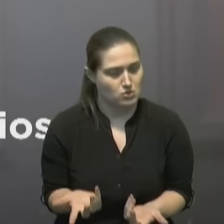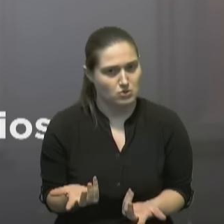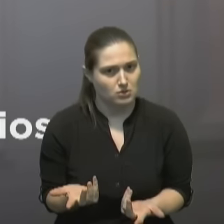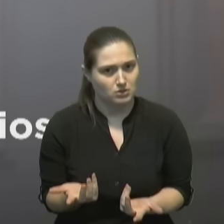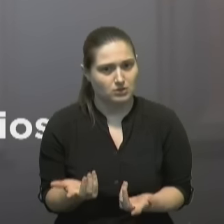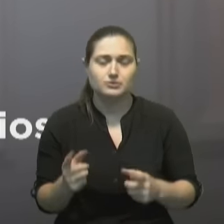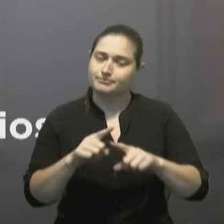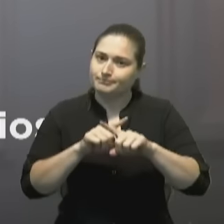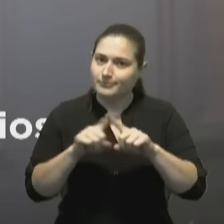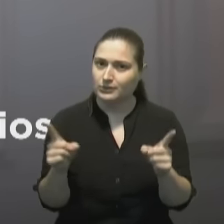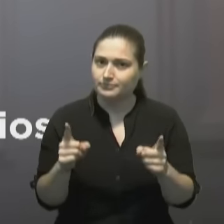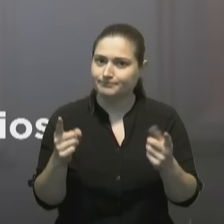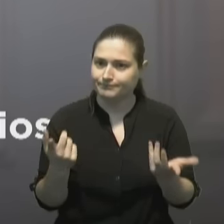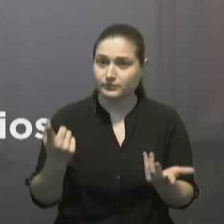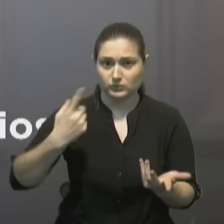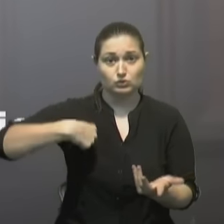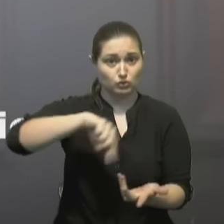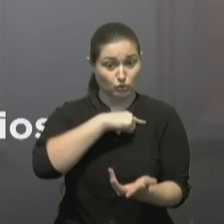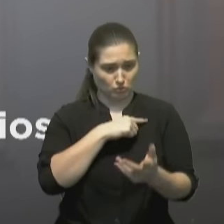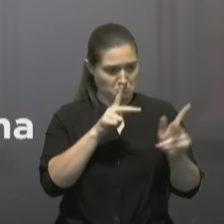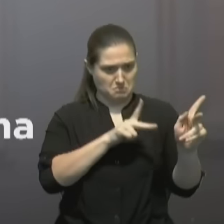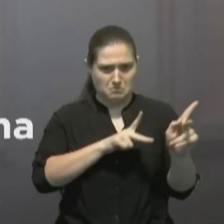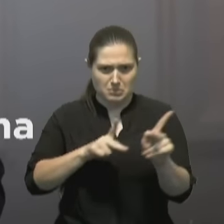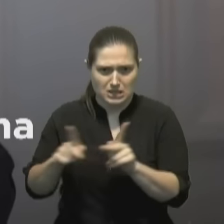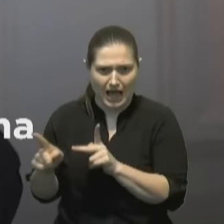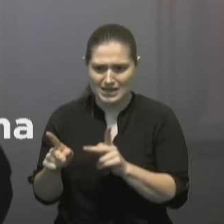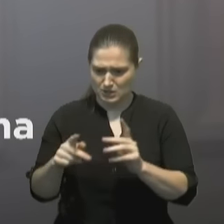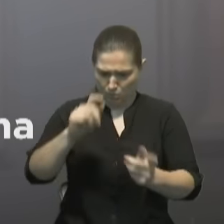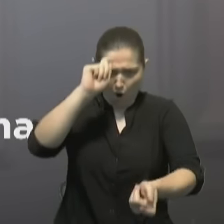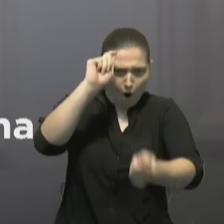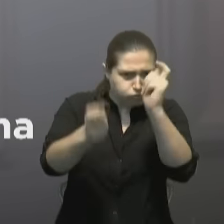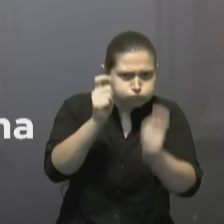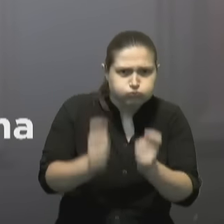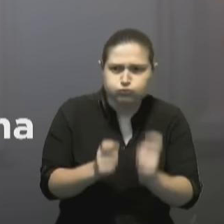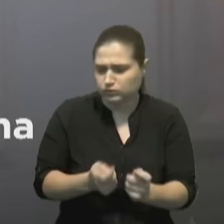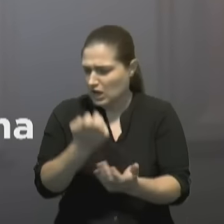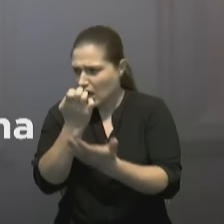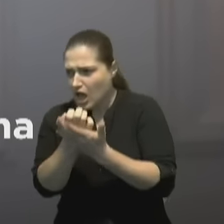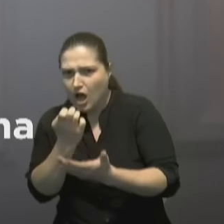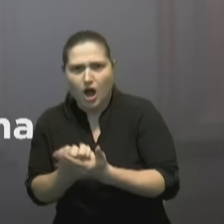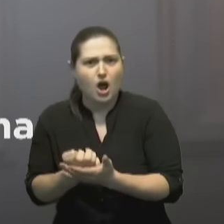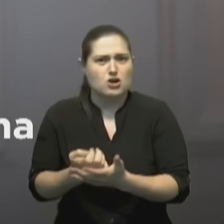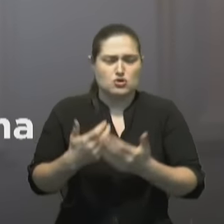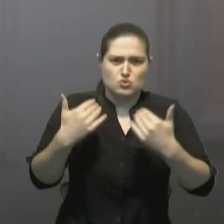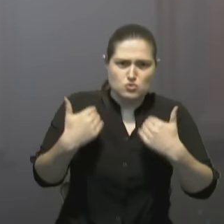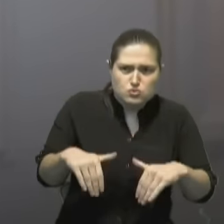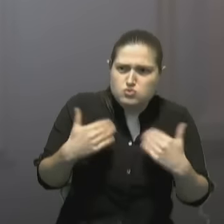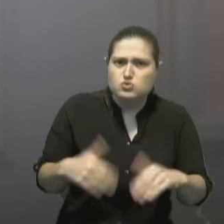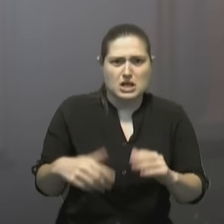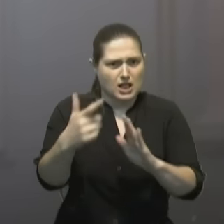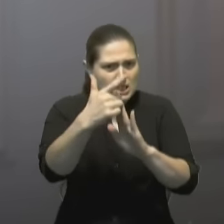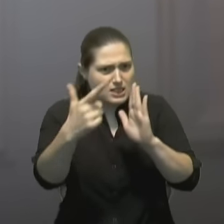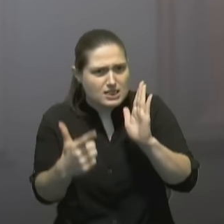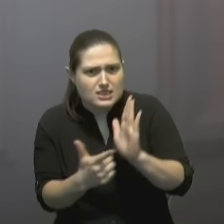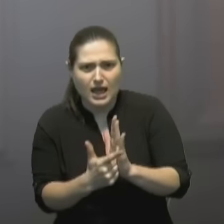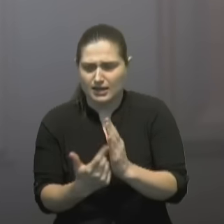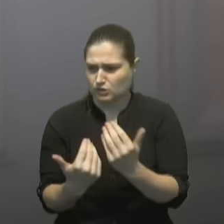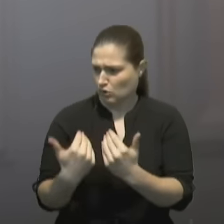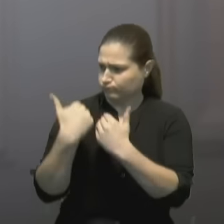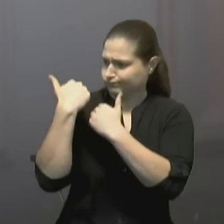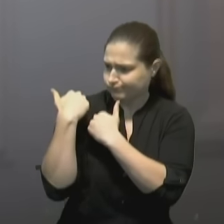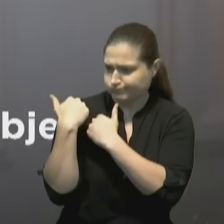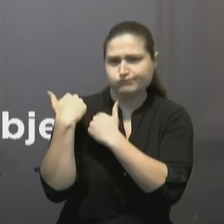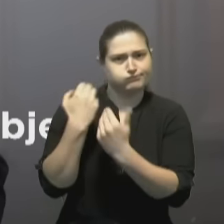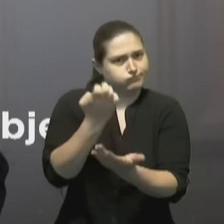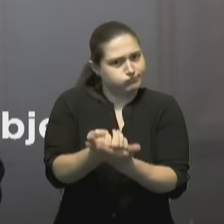presentando al país un plan integral de cambios estructurales que incluyen la aprobación de una ley de responsabilidad fiscal